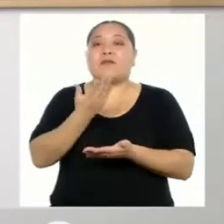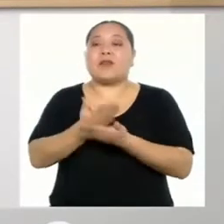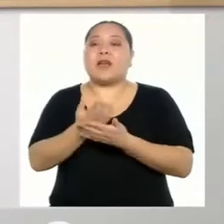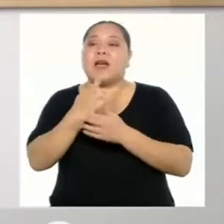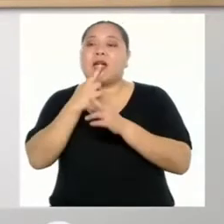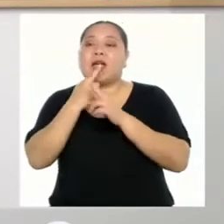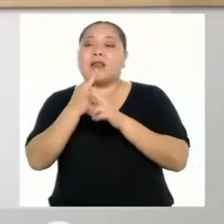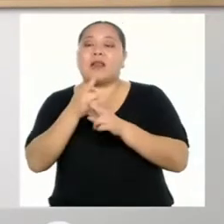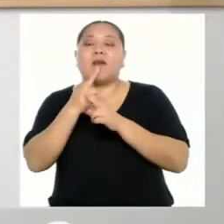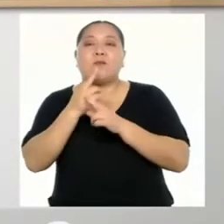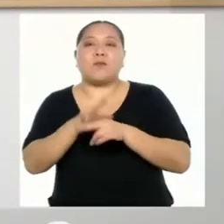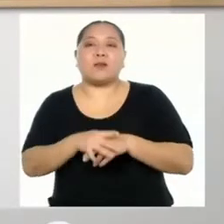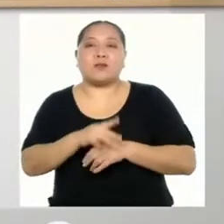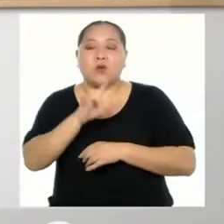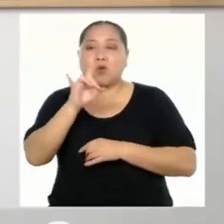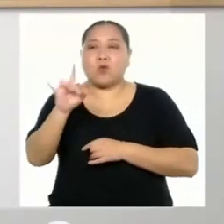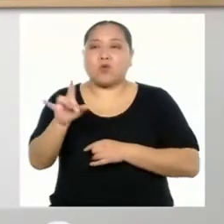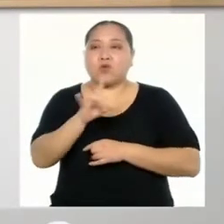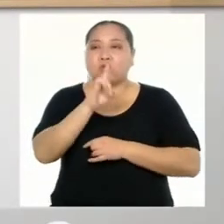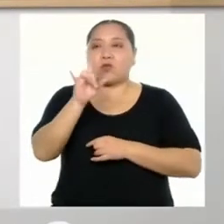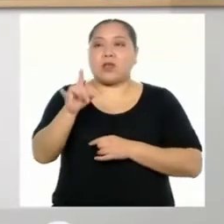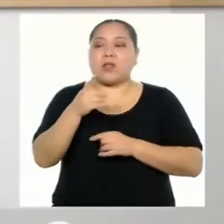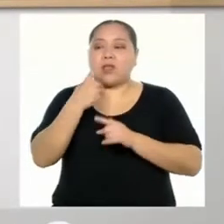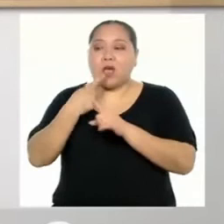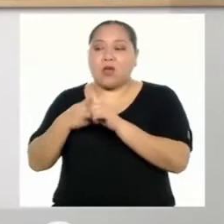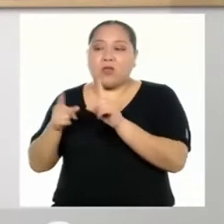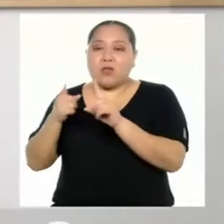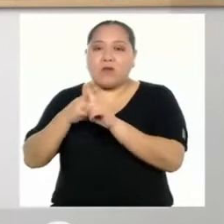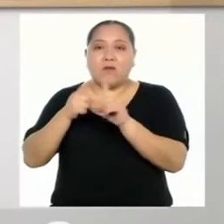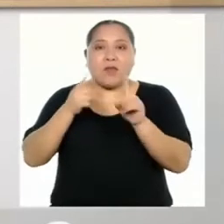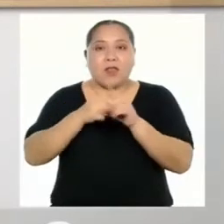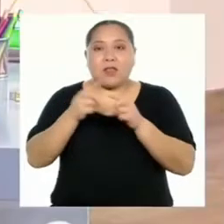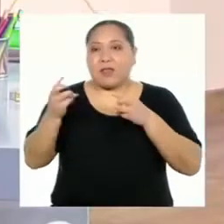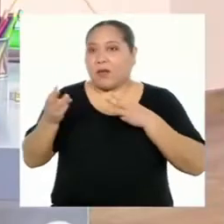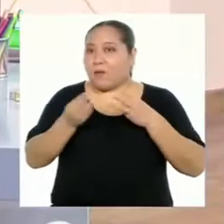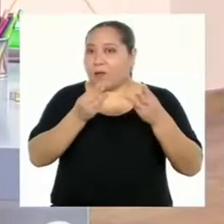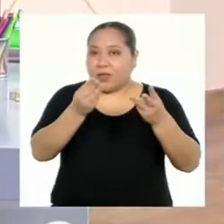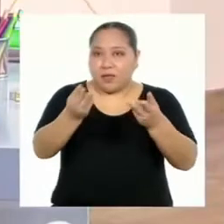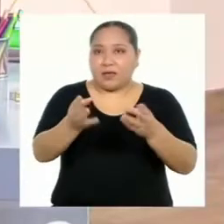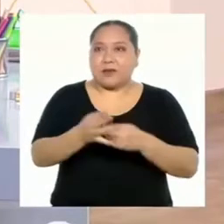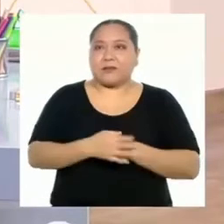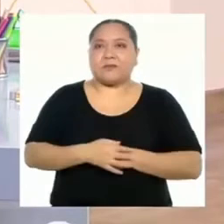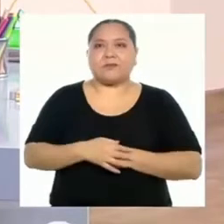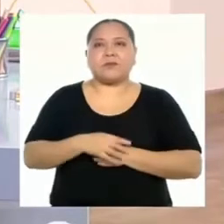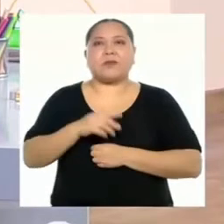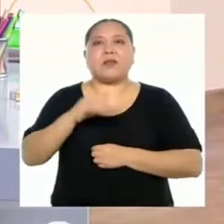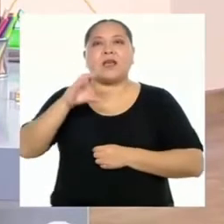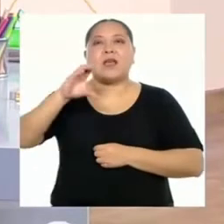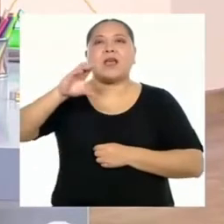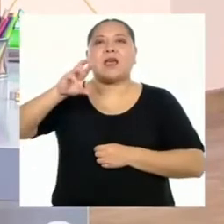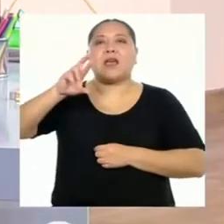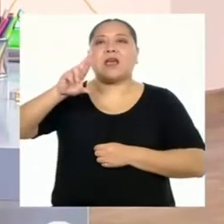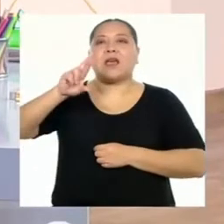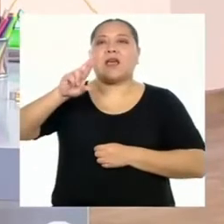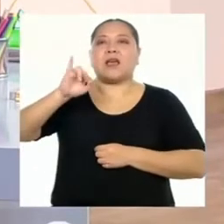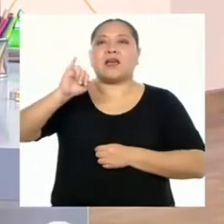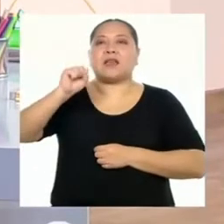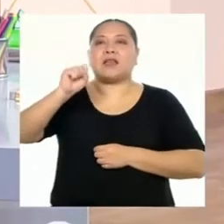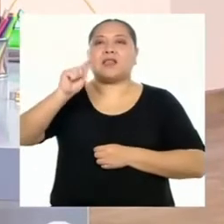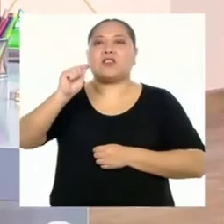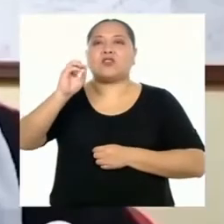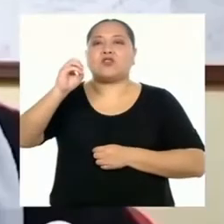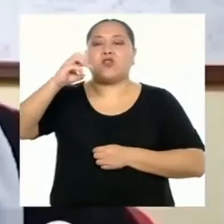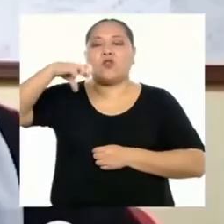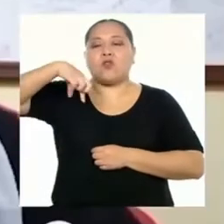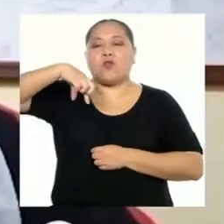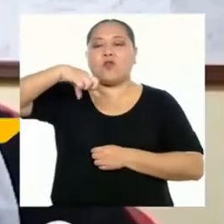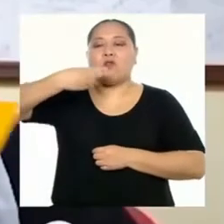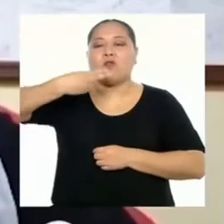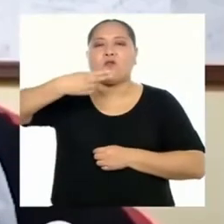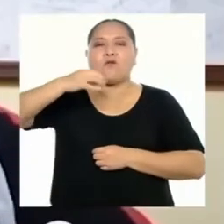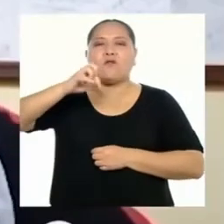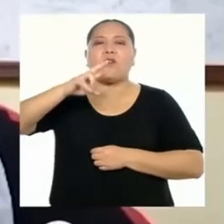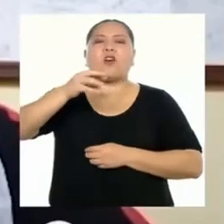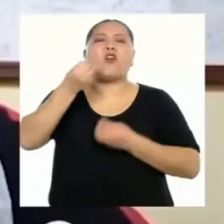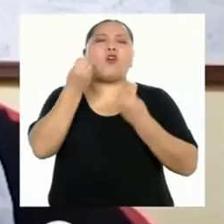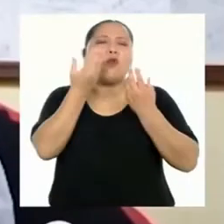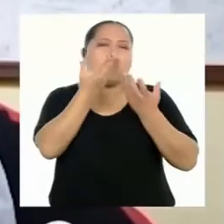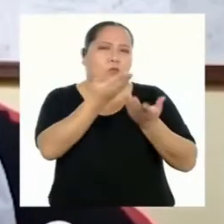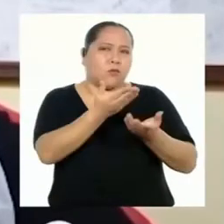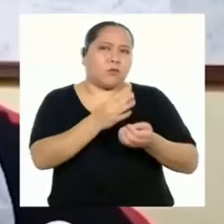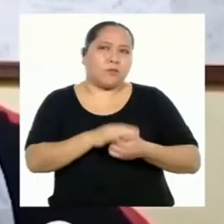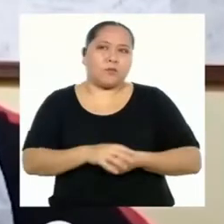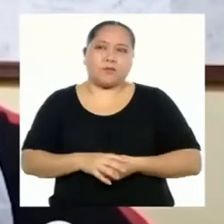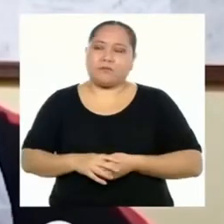resultados, empleando distintos métodos. Y tú, Christopher, cuéntanos cómo te fue. Hola, Jonathan.